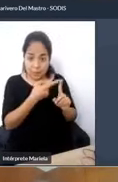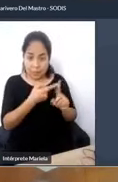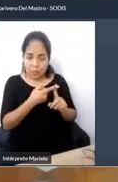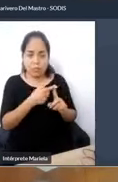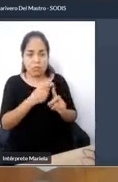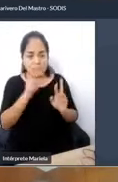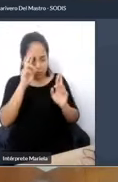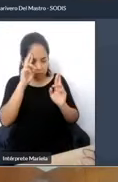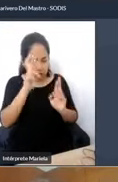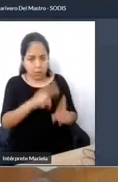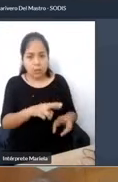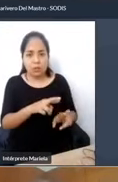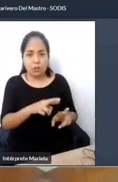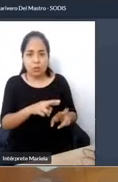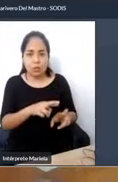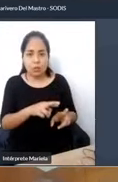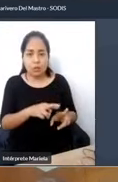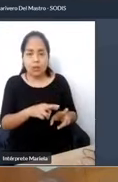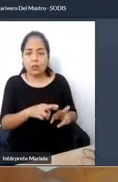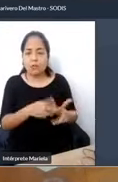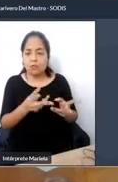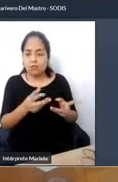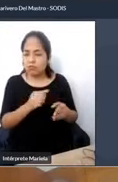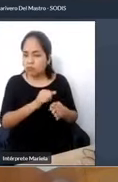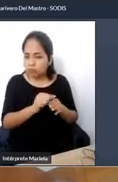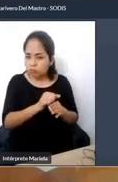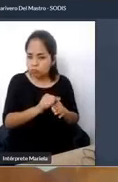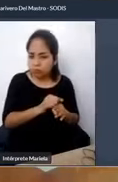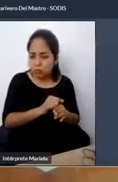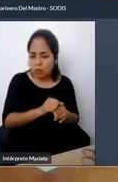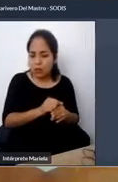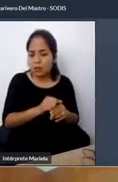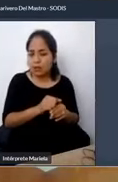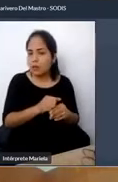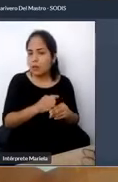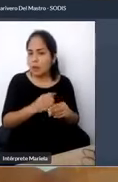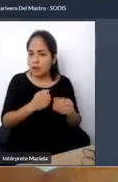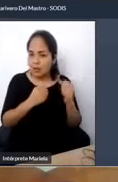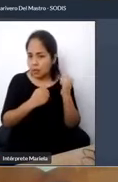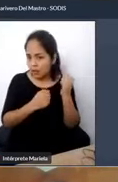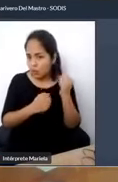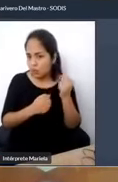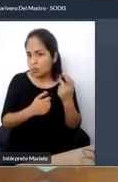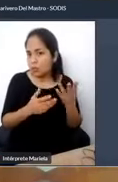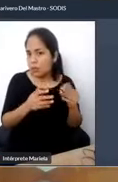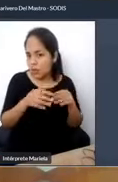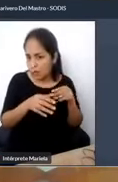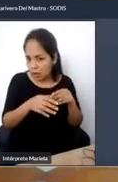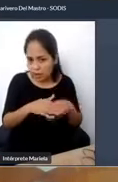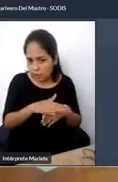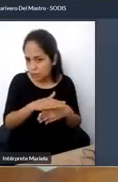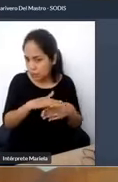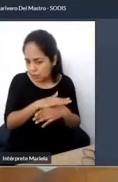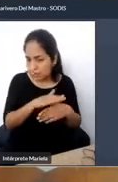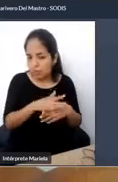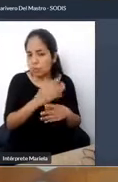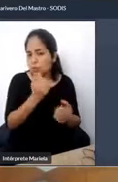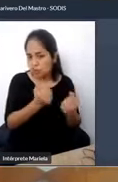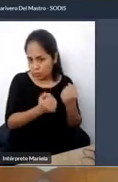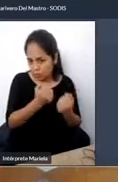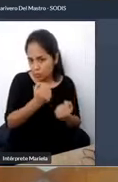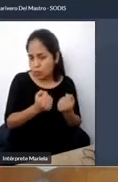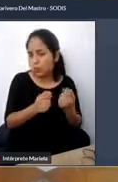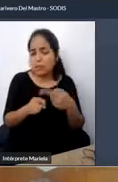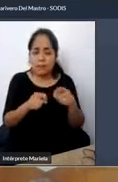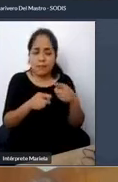buscar el ejercicio pleno de las personas con discapacidad en el acceso a estos servicios de transporte y a otros derechos.